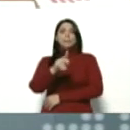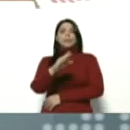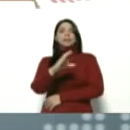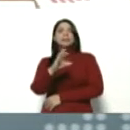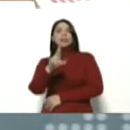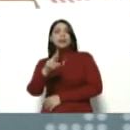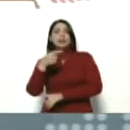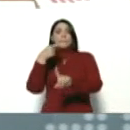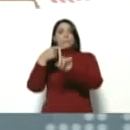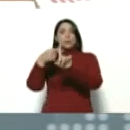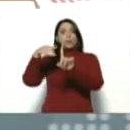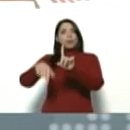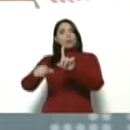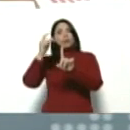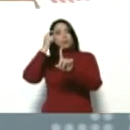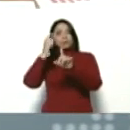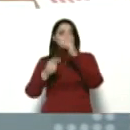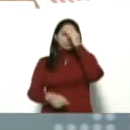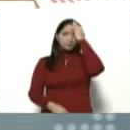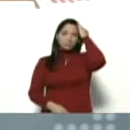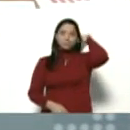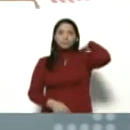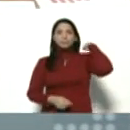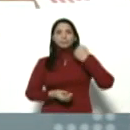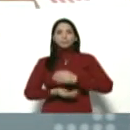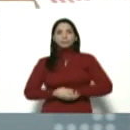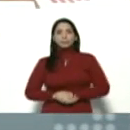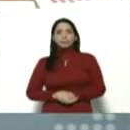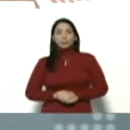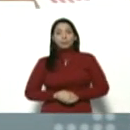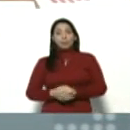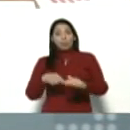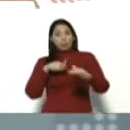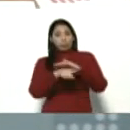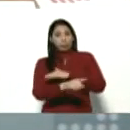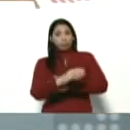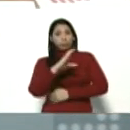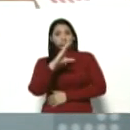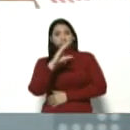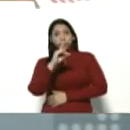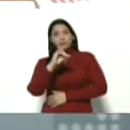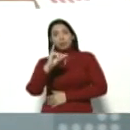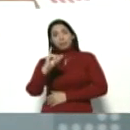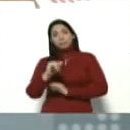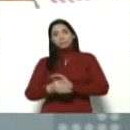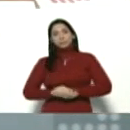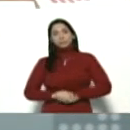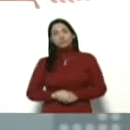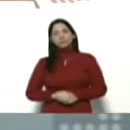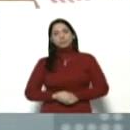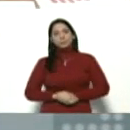positivo el día de hoy. Se encuentra ingresado en el centro de diagnóstico integral,